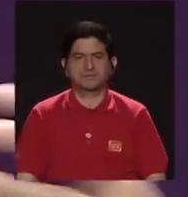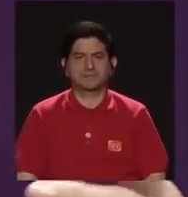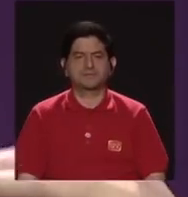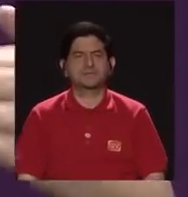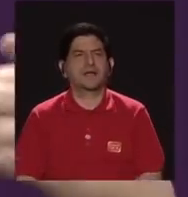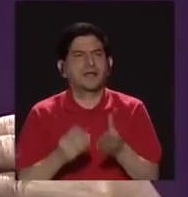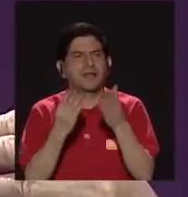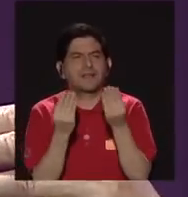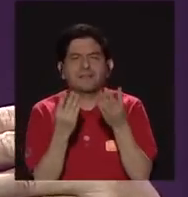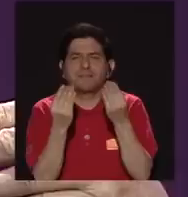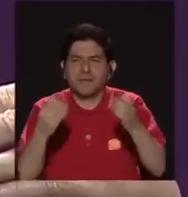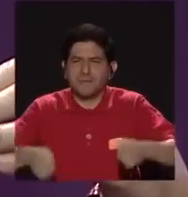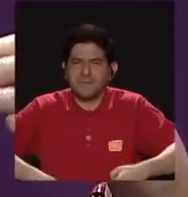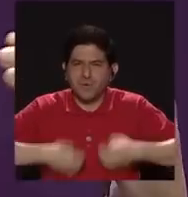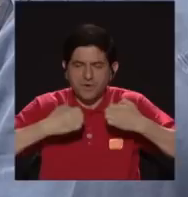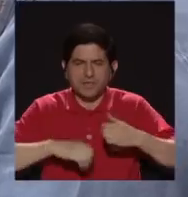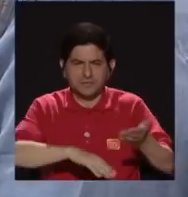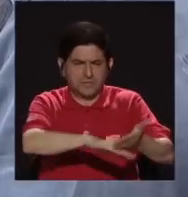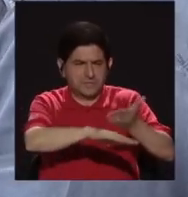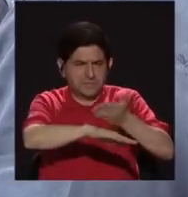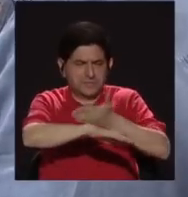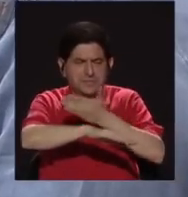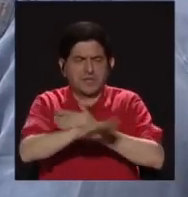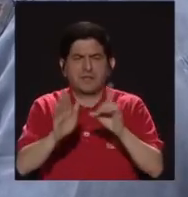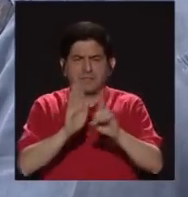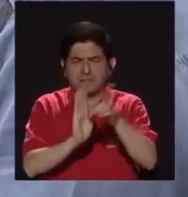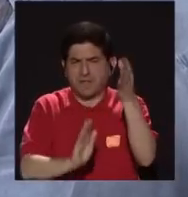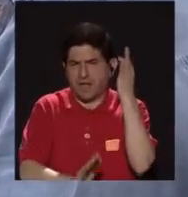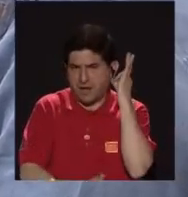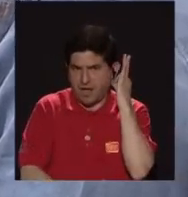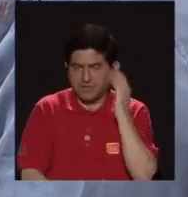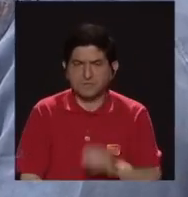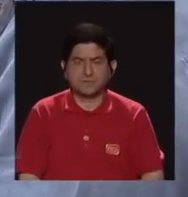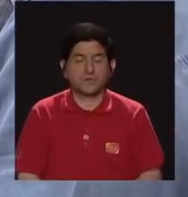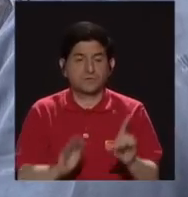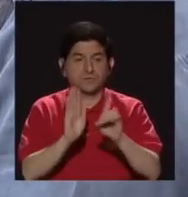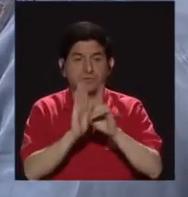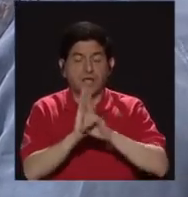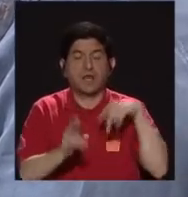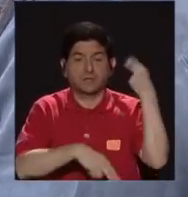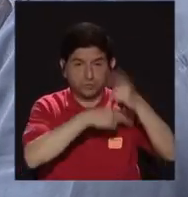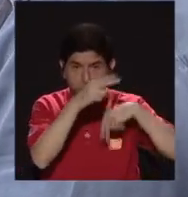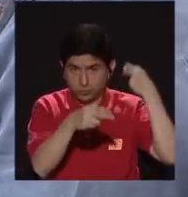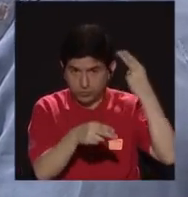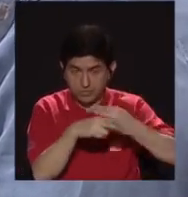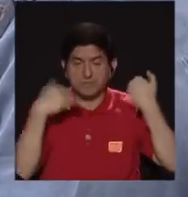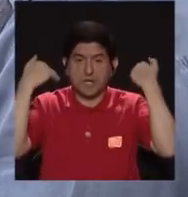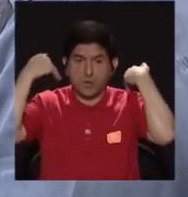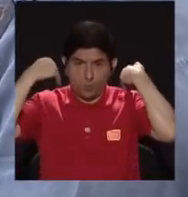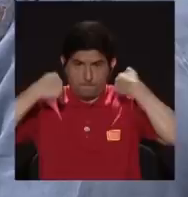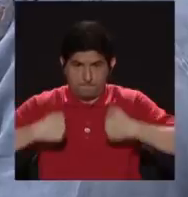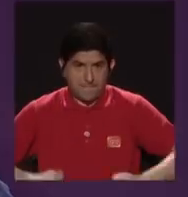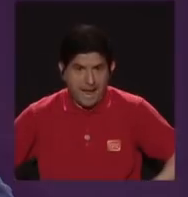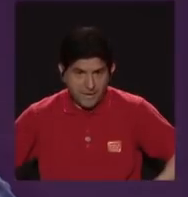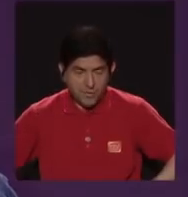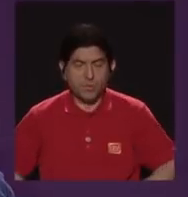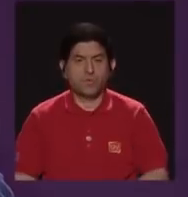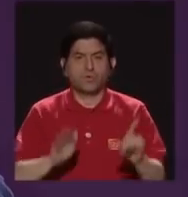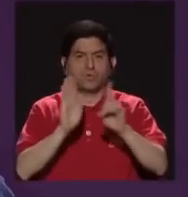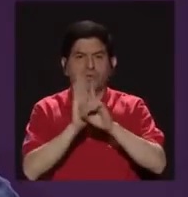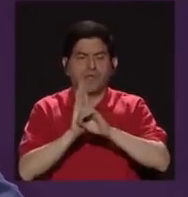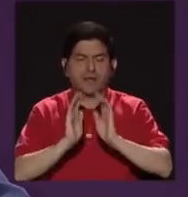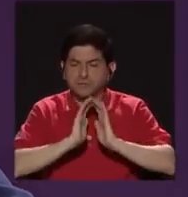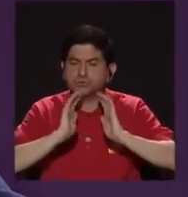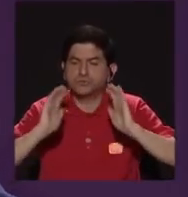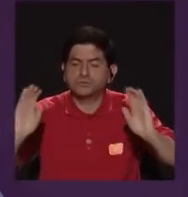hay un temor precisamente ante el avance de los derechos de las mujeres, de los derechos universales, humanos y de los derechos de la